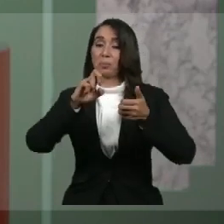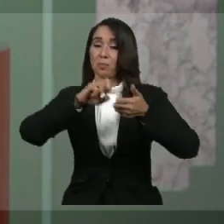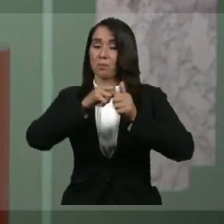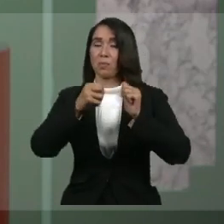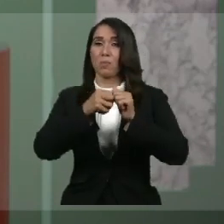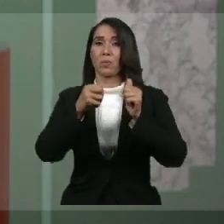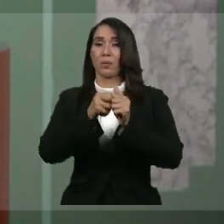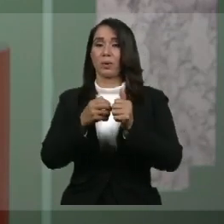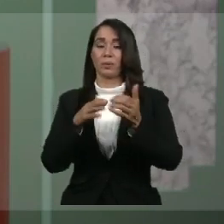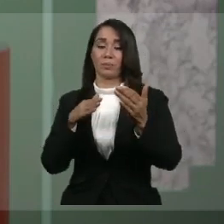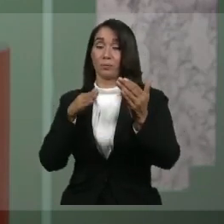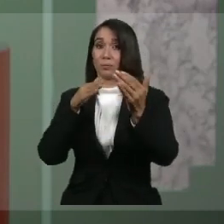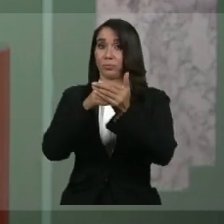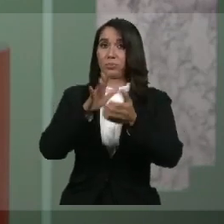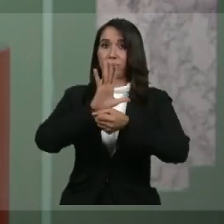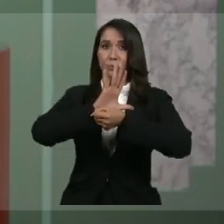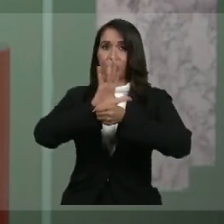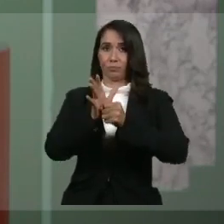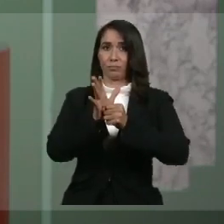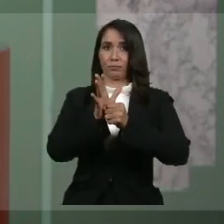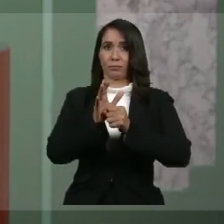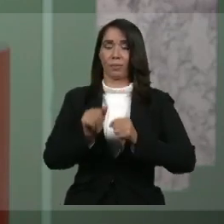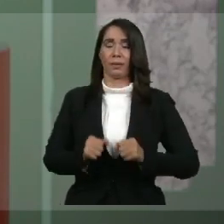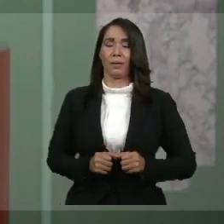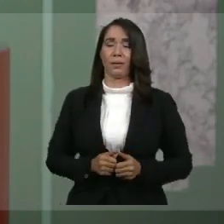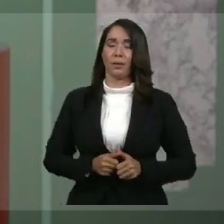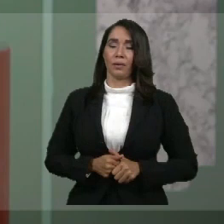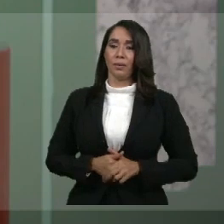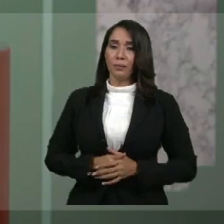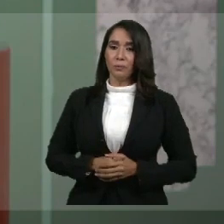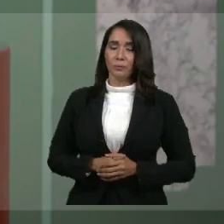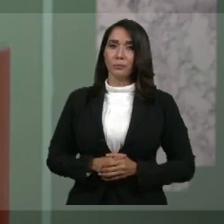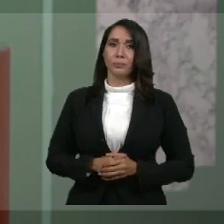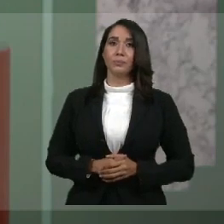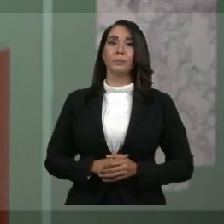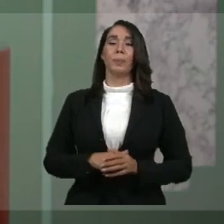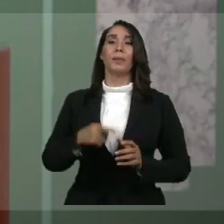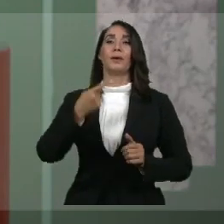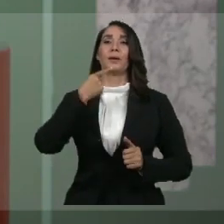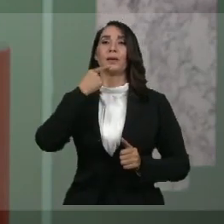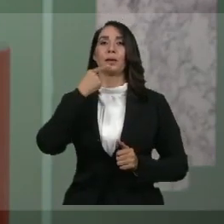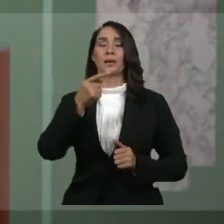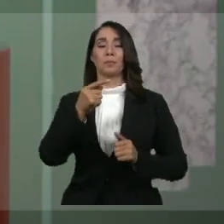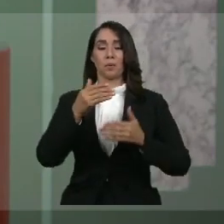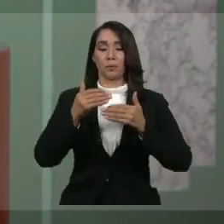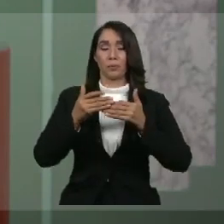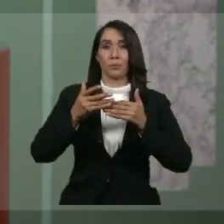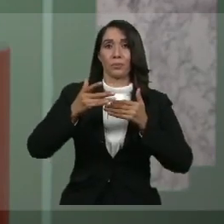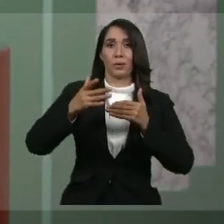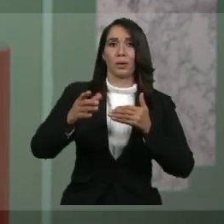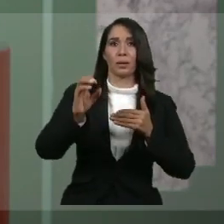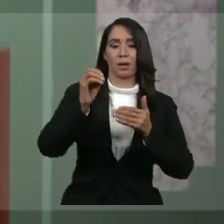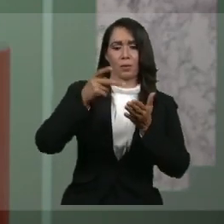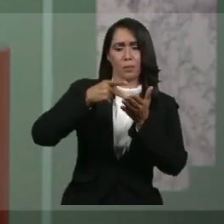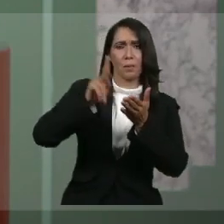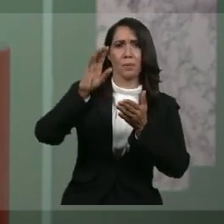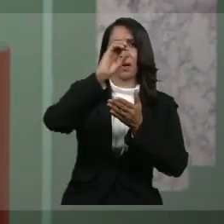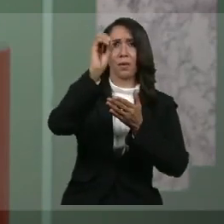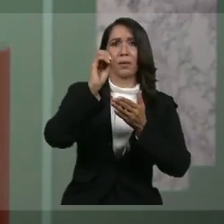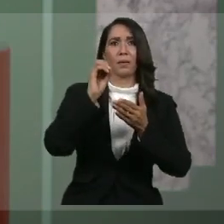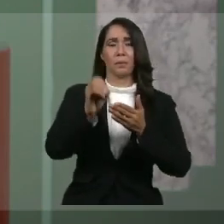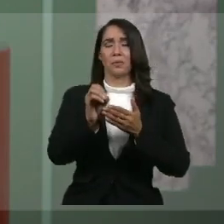del coronavirus. Hemos prorrogado y ampliado plazos para el pago de impuestos. Hemos